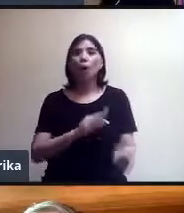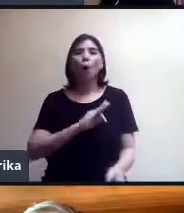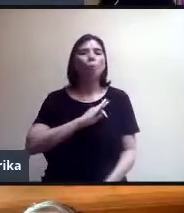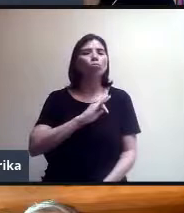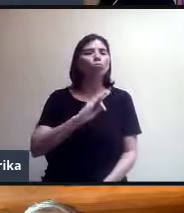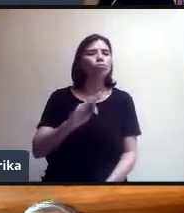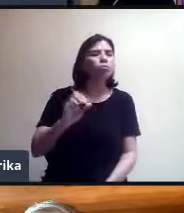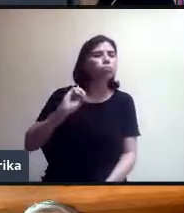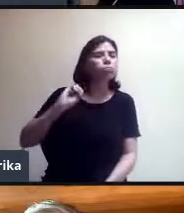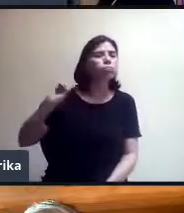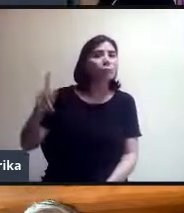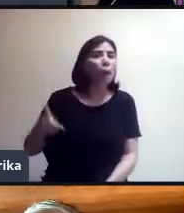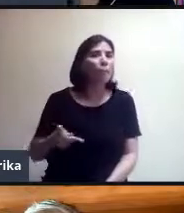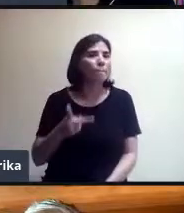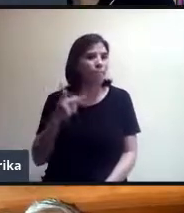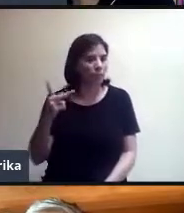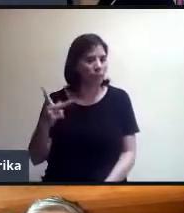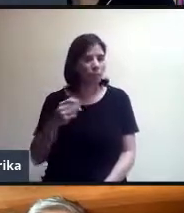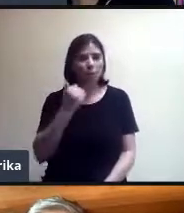ver más adelante.